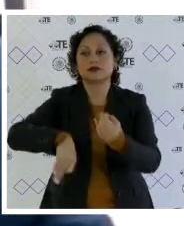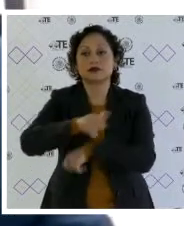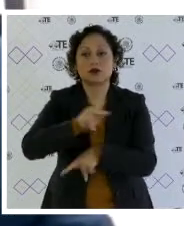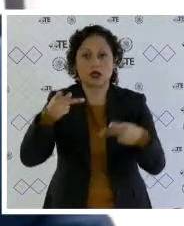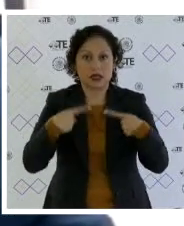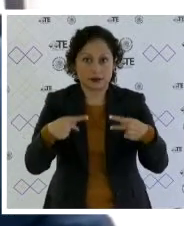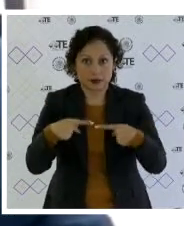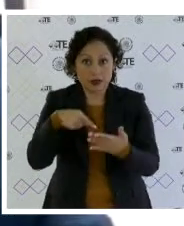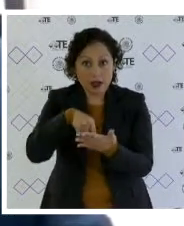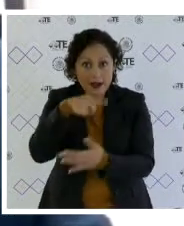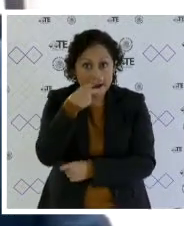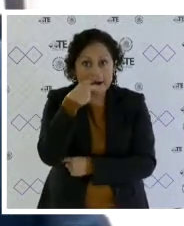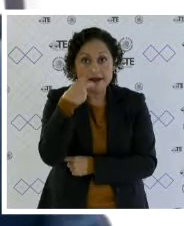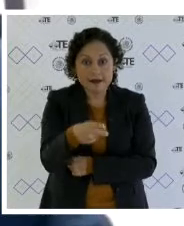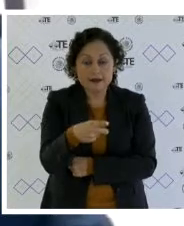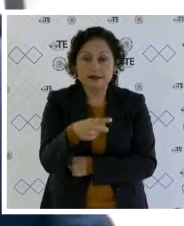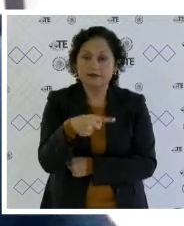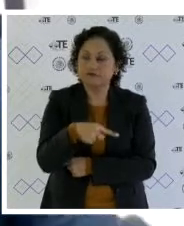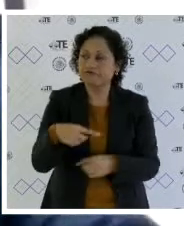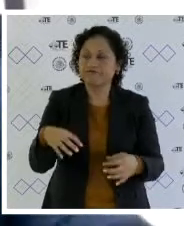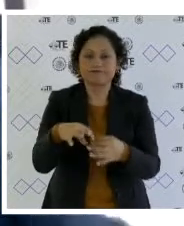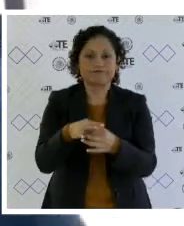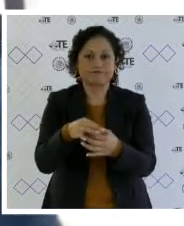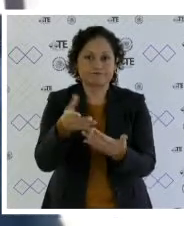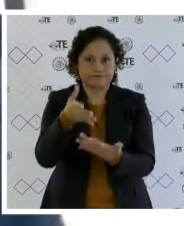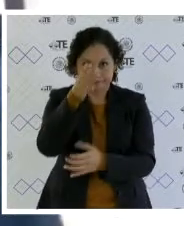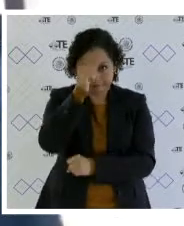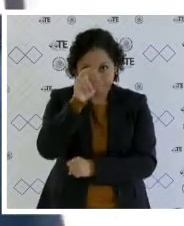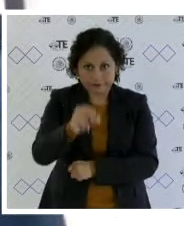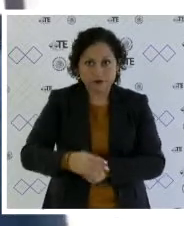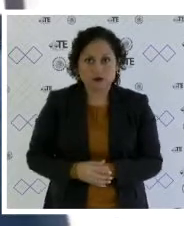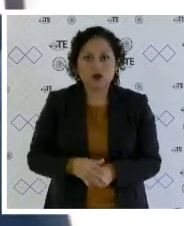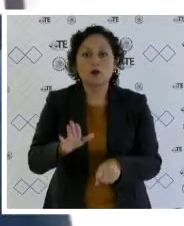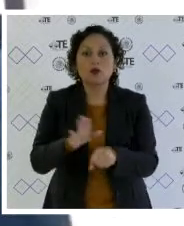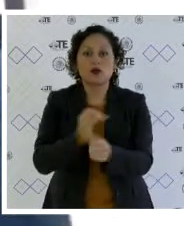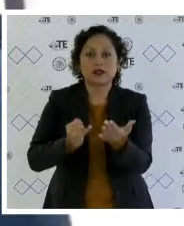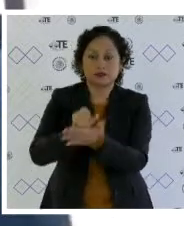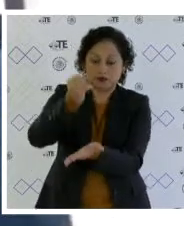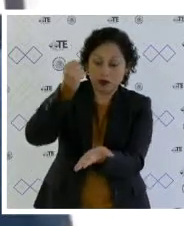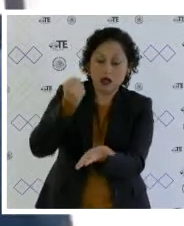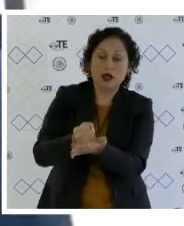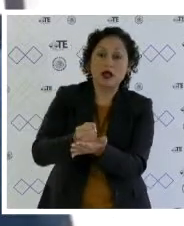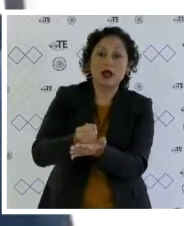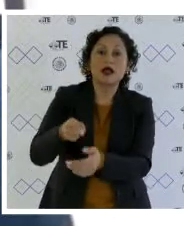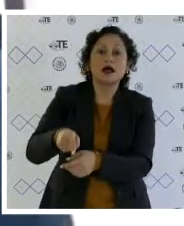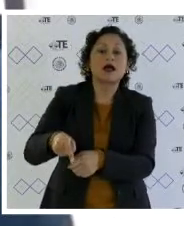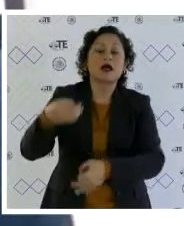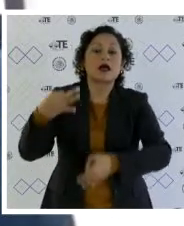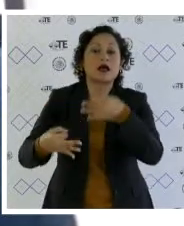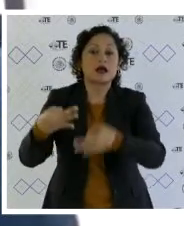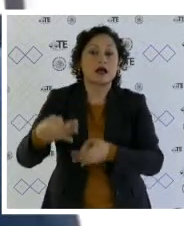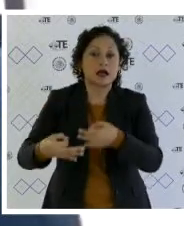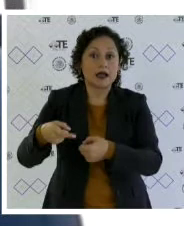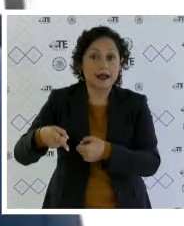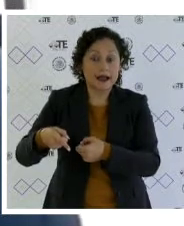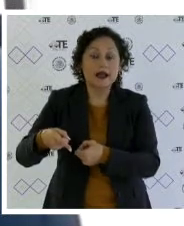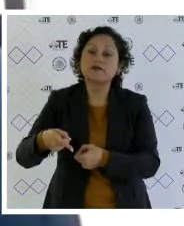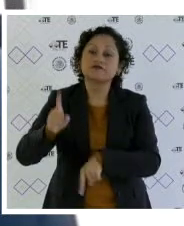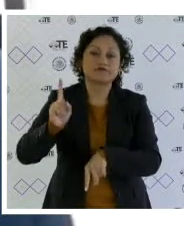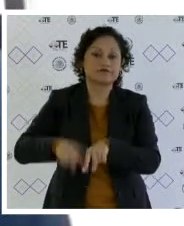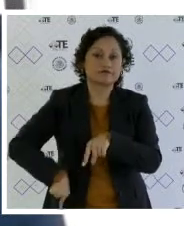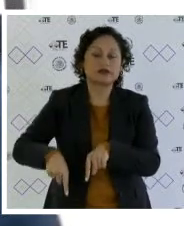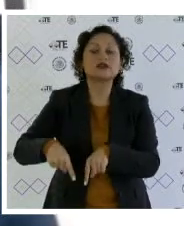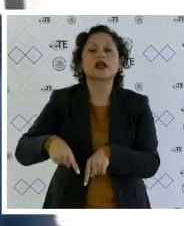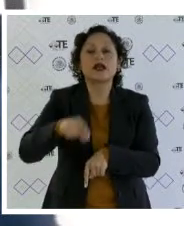en la especie no acontece. En consecuencia, se propone revocar los dictámenes emitidos por el órgano dictaminador y, en plenitud de